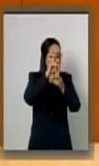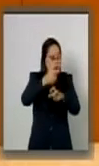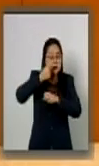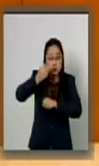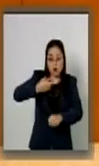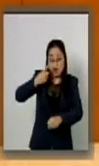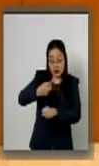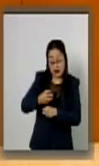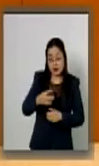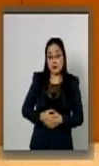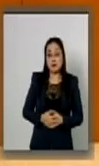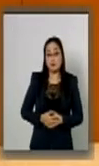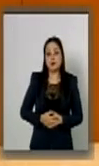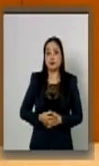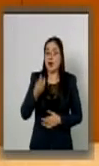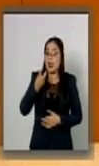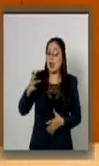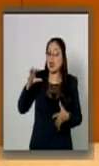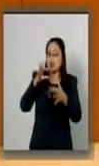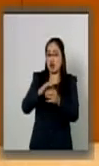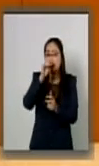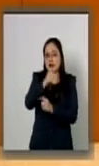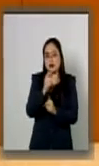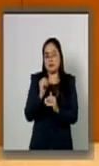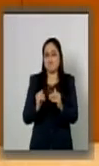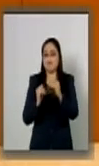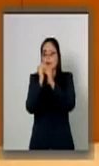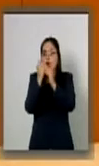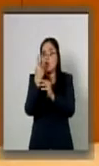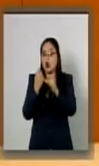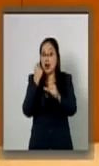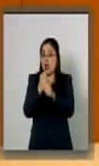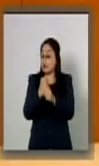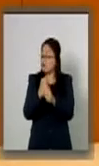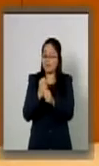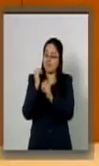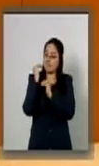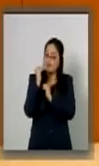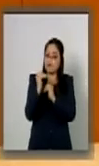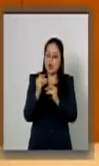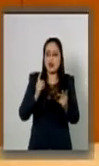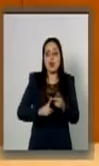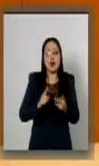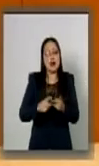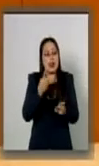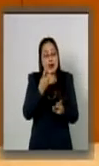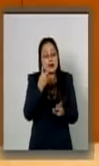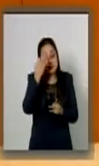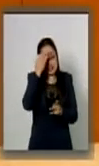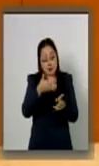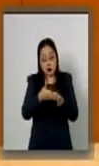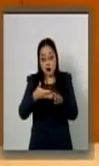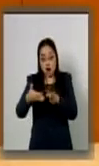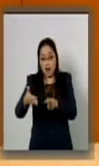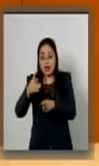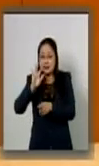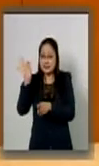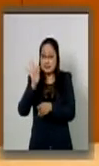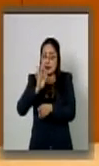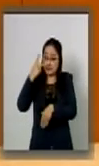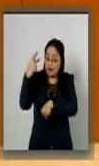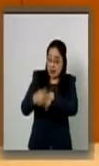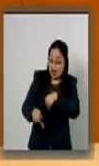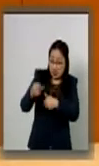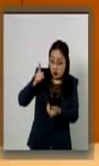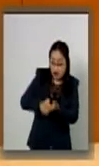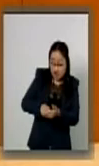interior, lo cual no podrá ser mayor a un año y sólo se prorrogará dicho periodo cuando persista la amenaza de